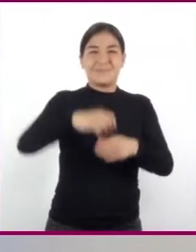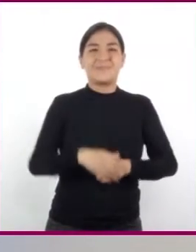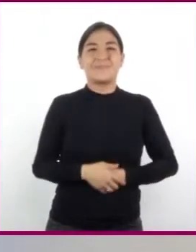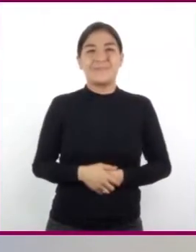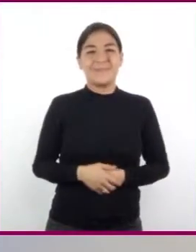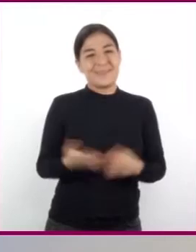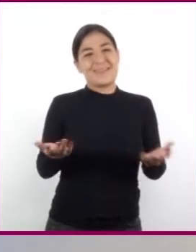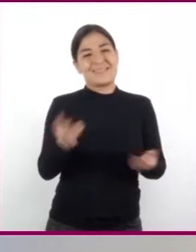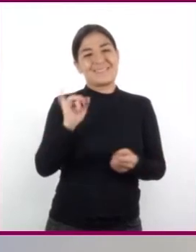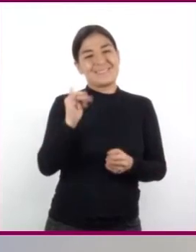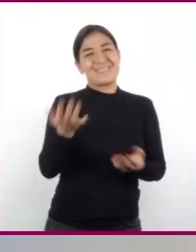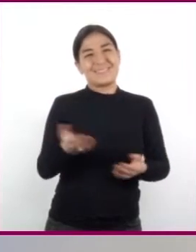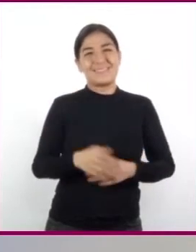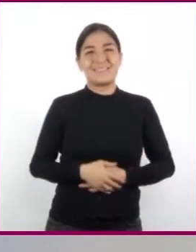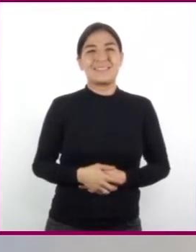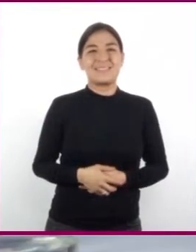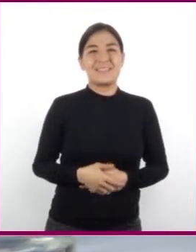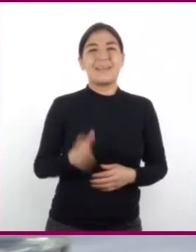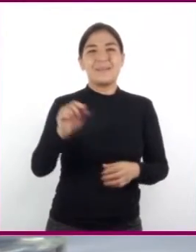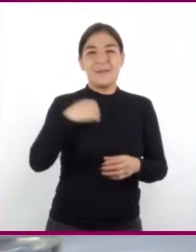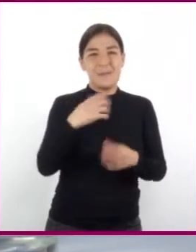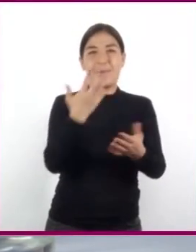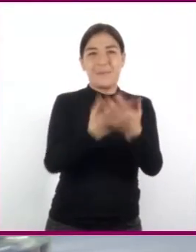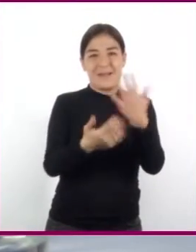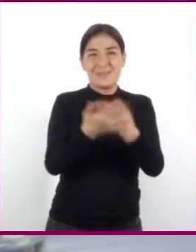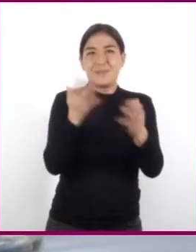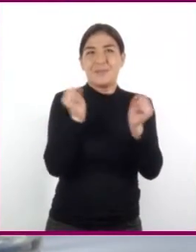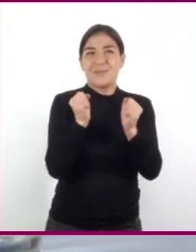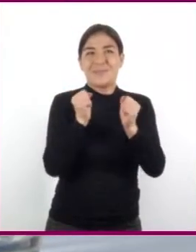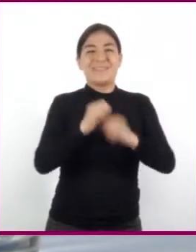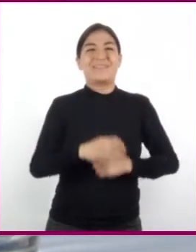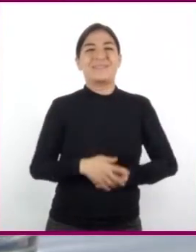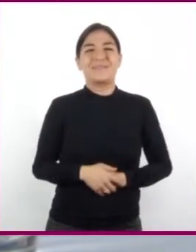Pues sí, ¿verdad? Si no, me voy a congelar la mano.